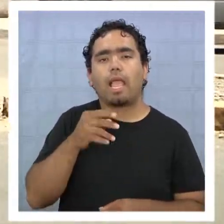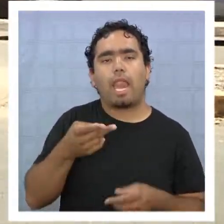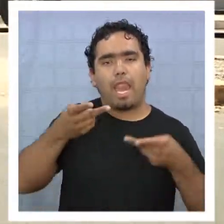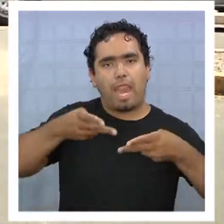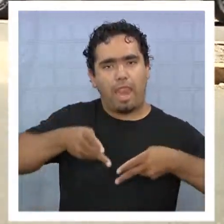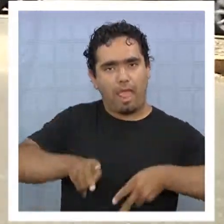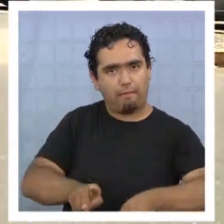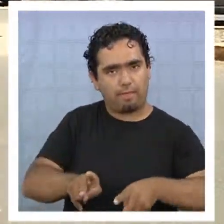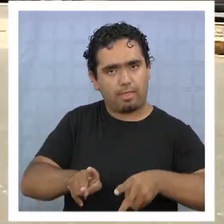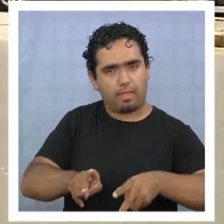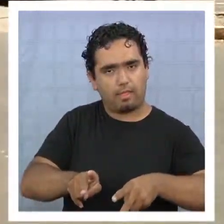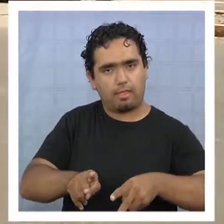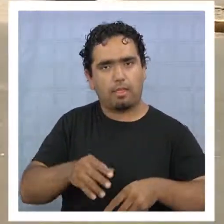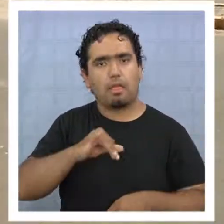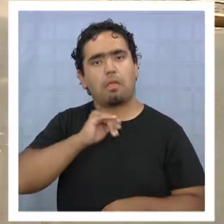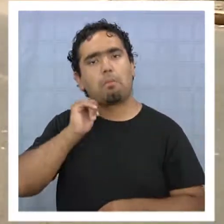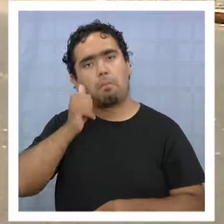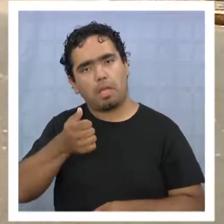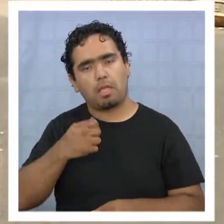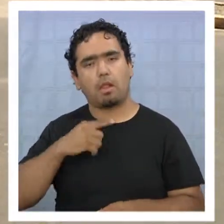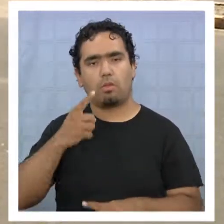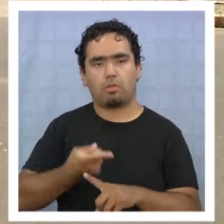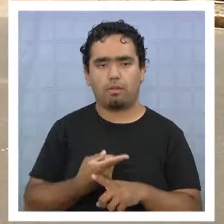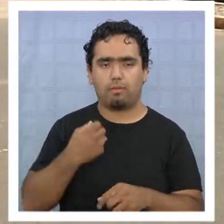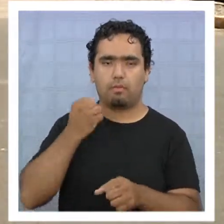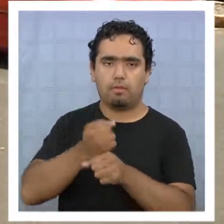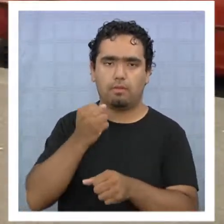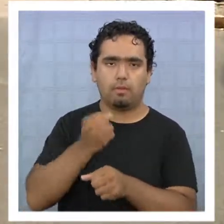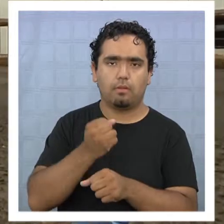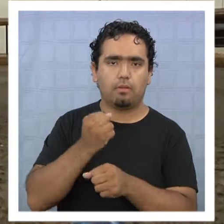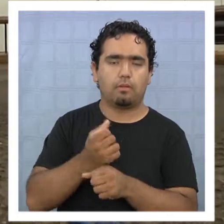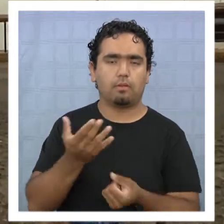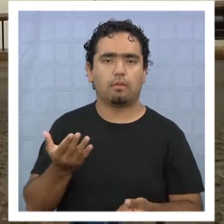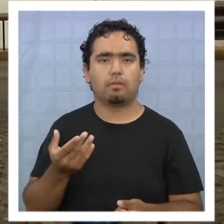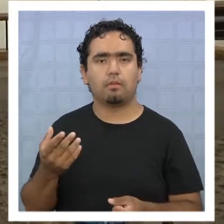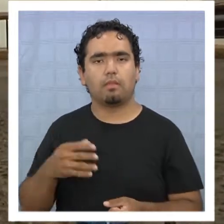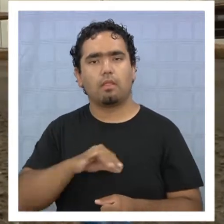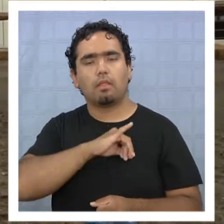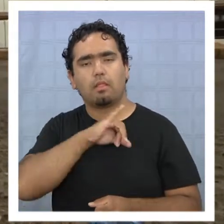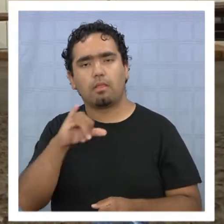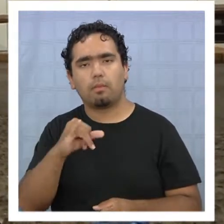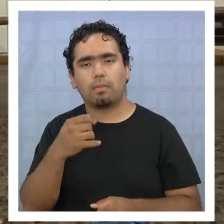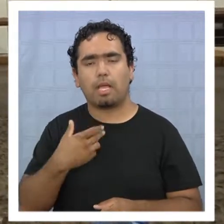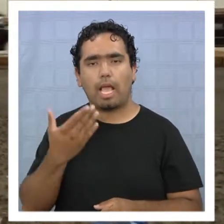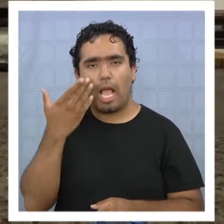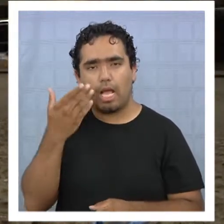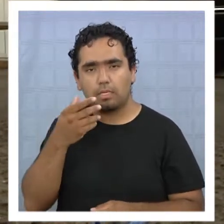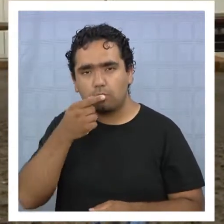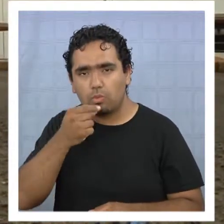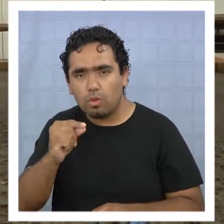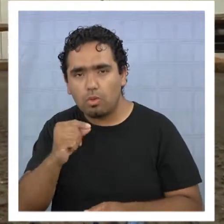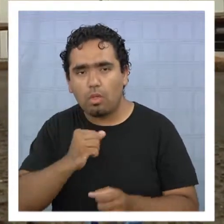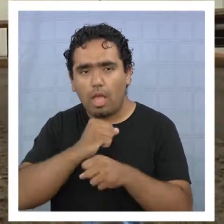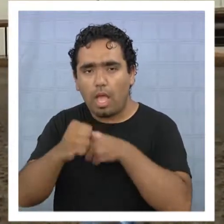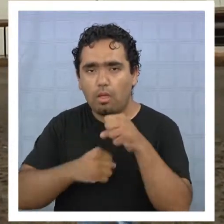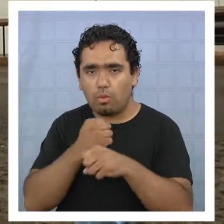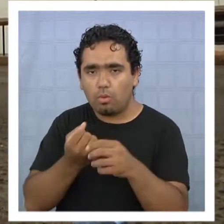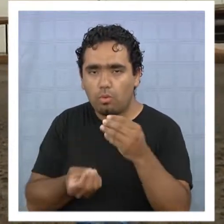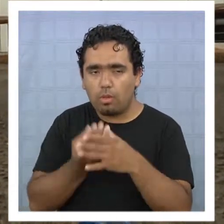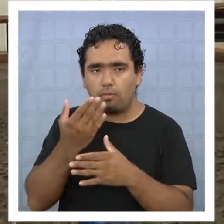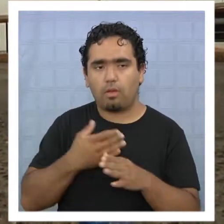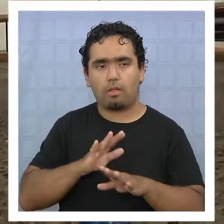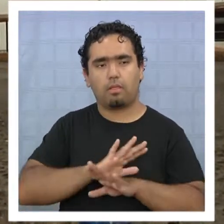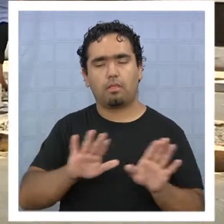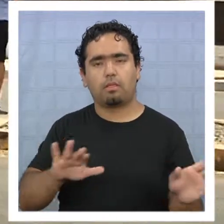obviamente de la Navidad, hoy día también, y ya mañana se retoman los trabajos. Para terminar previo al año nuevo.